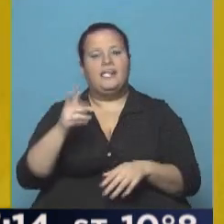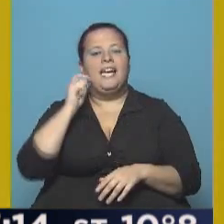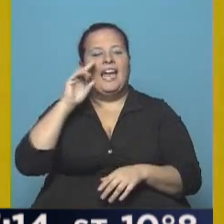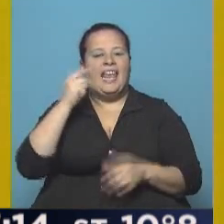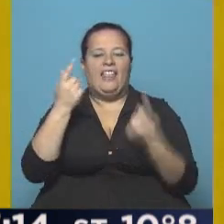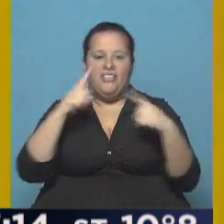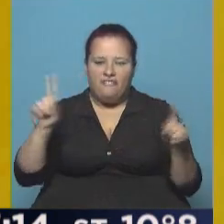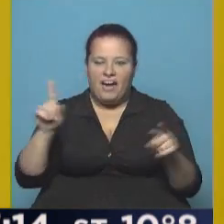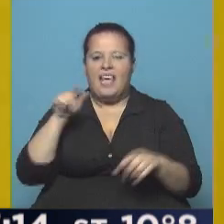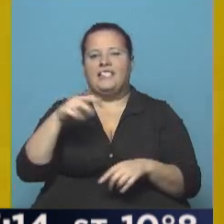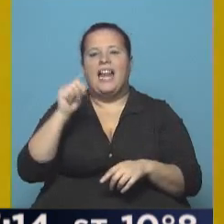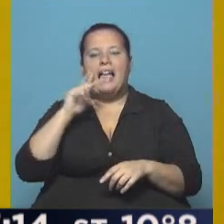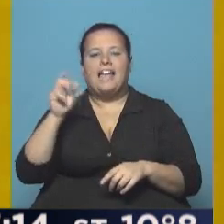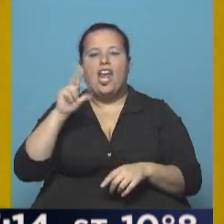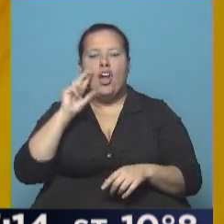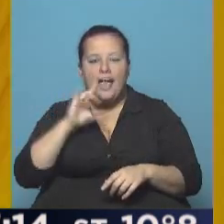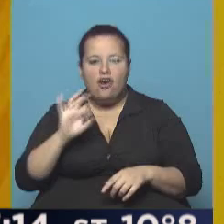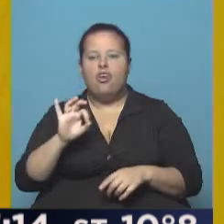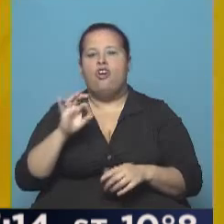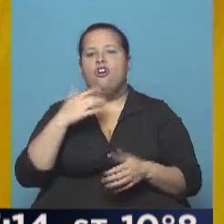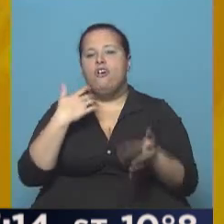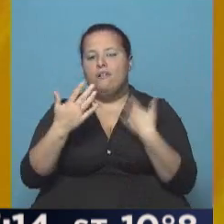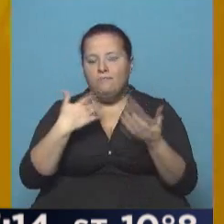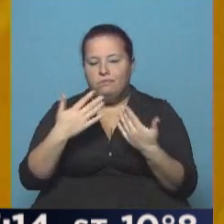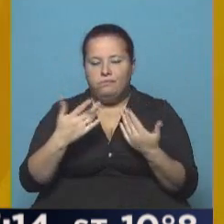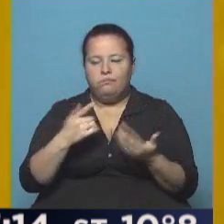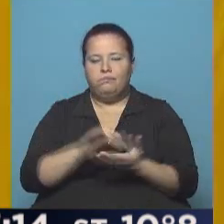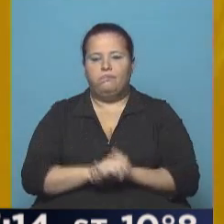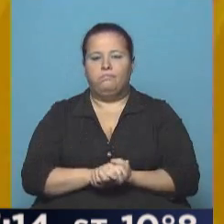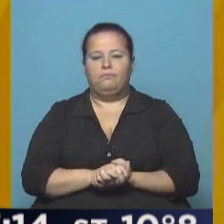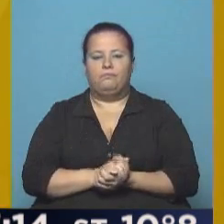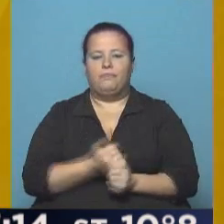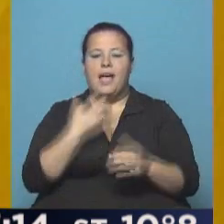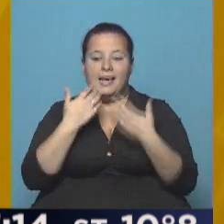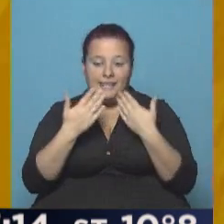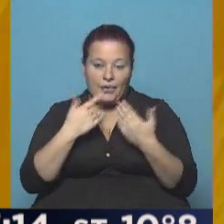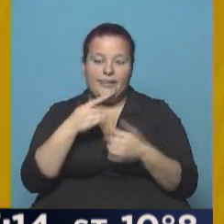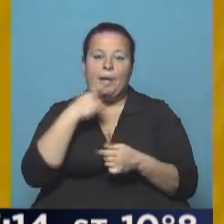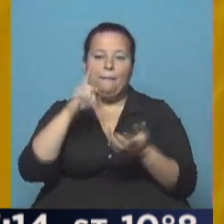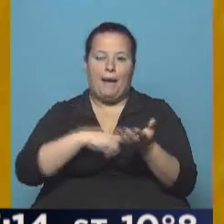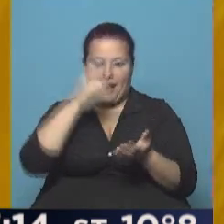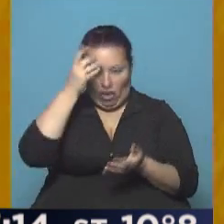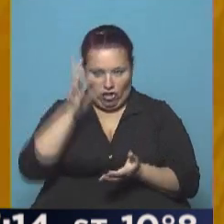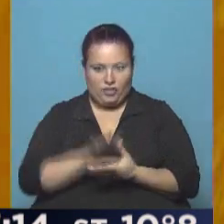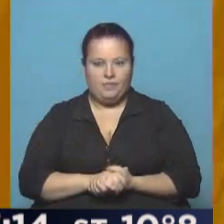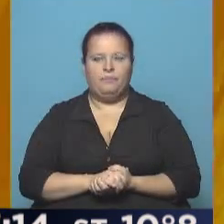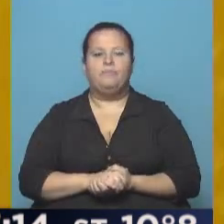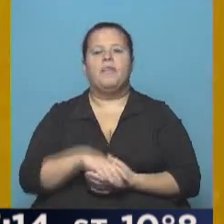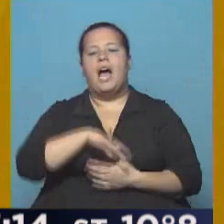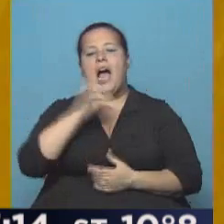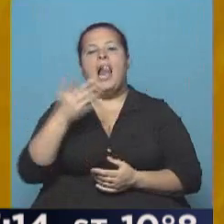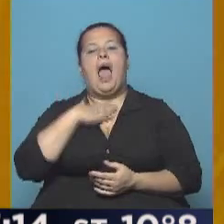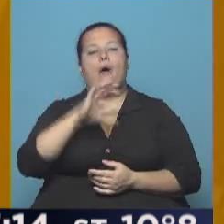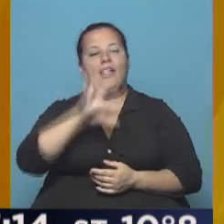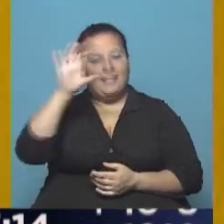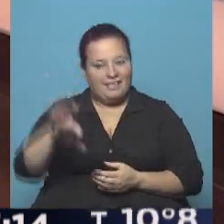distinta fila a misma, Natalia Oreiro, en una entrevista que le hace página. Nos vamos a la voz del interior